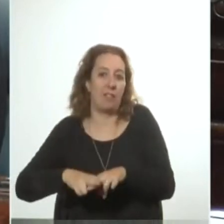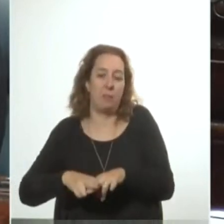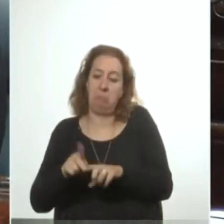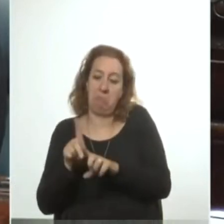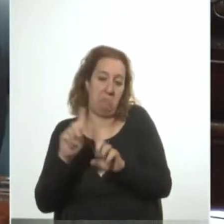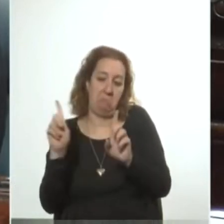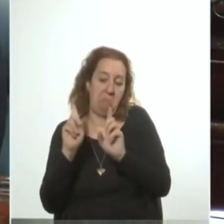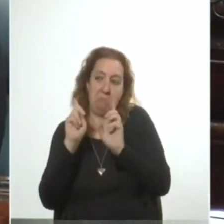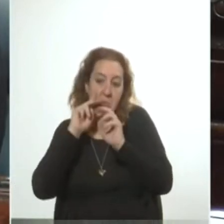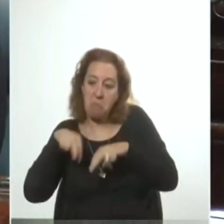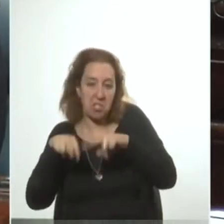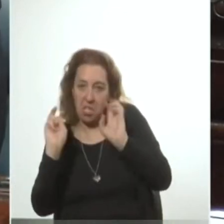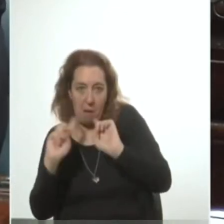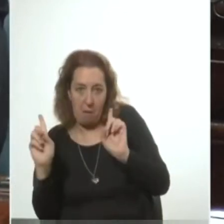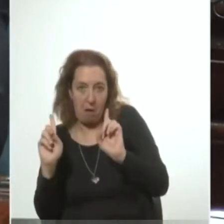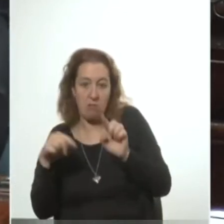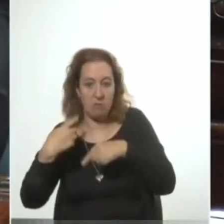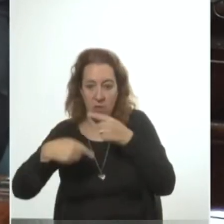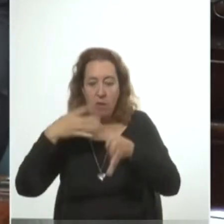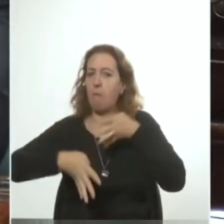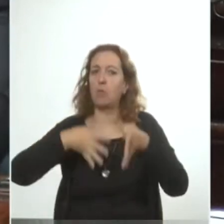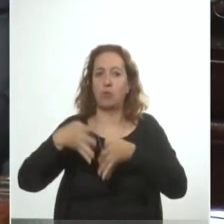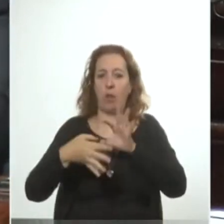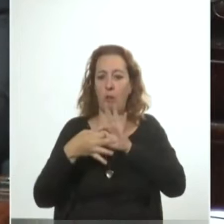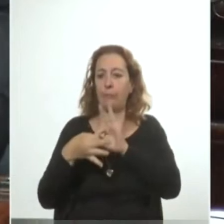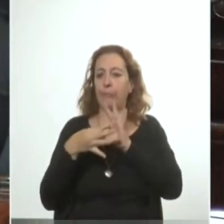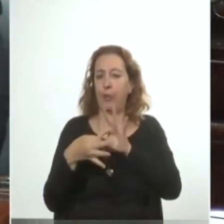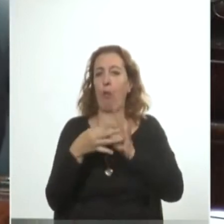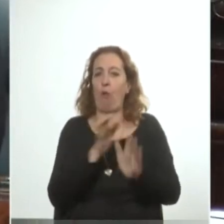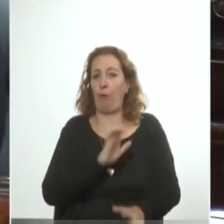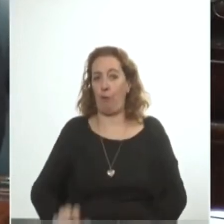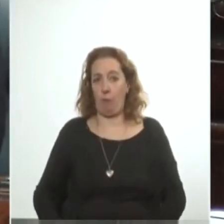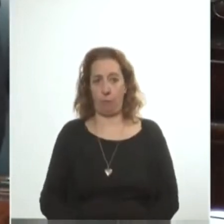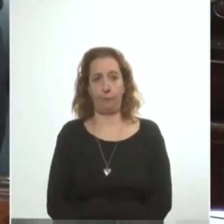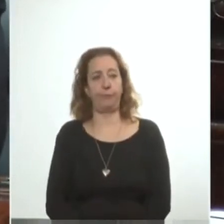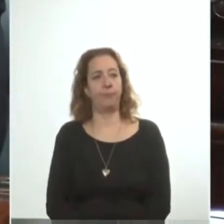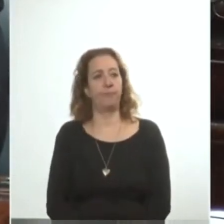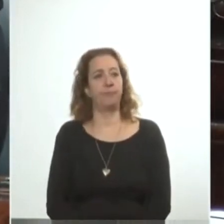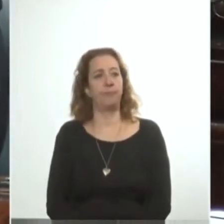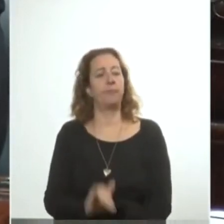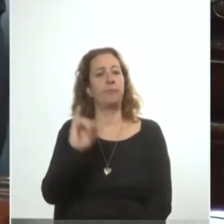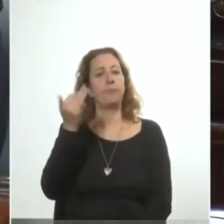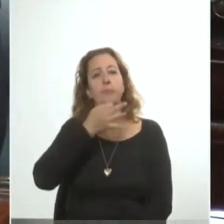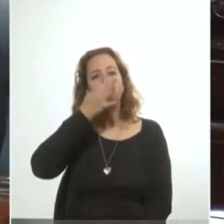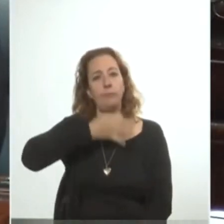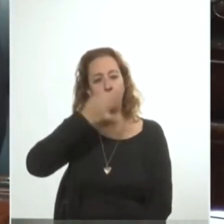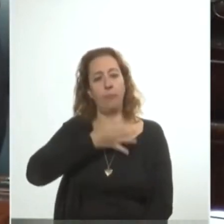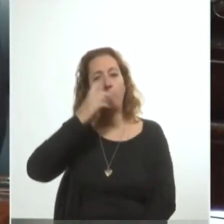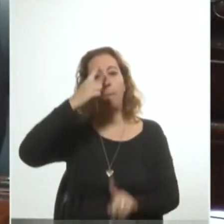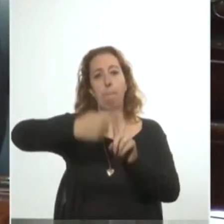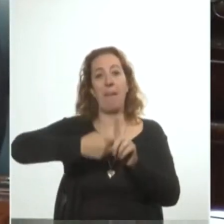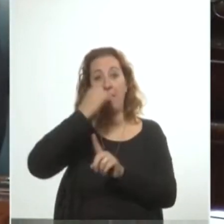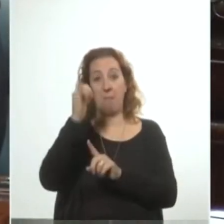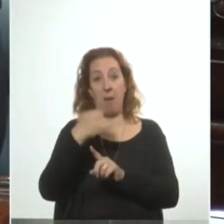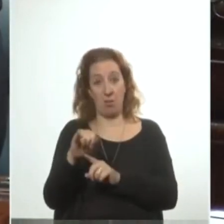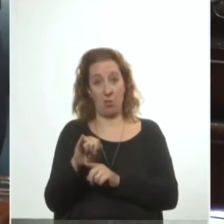y con evidentes vínculos con agentes estatales. Ya en un discurso del mes de marzo en la Coordinadora M